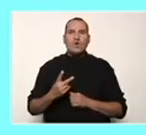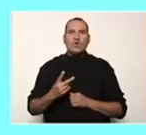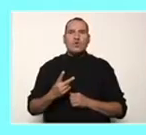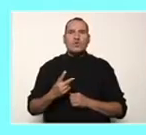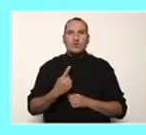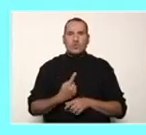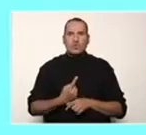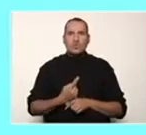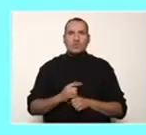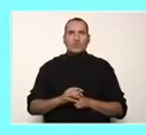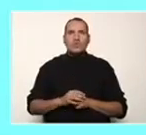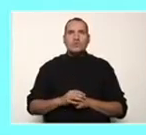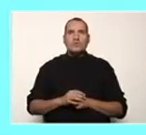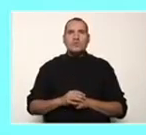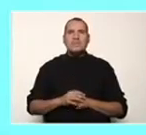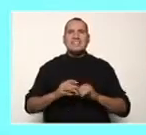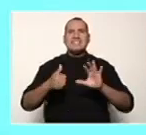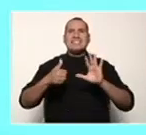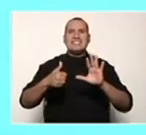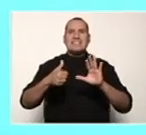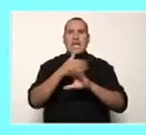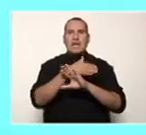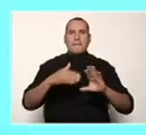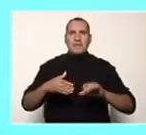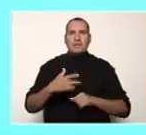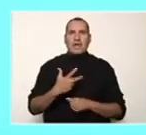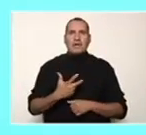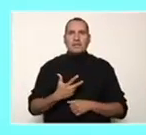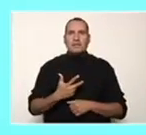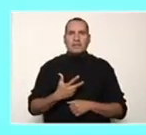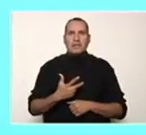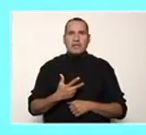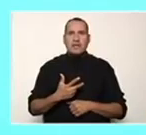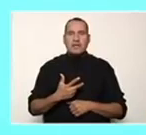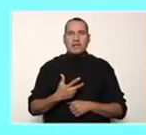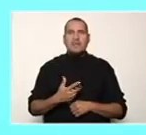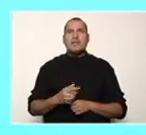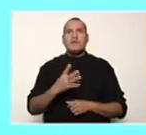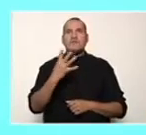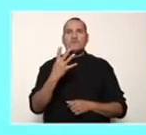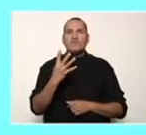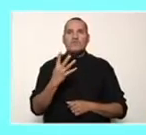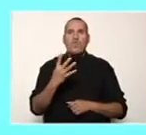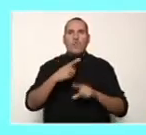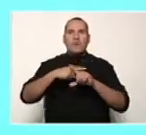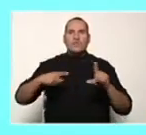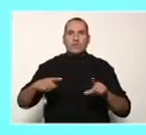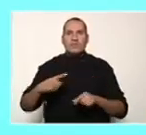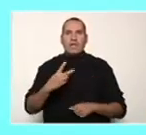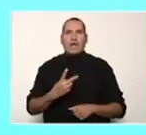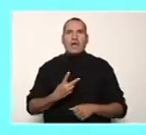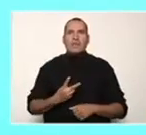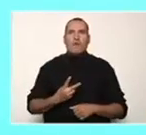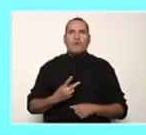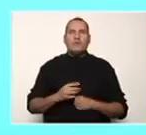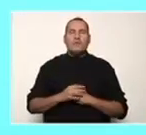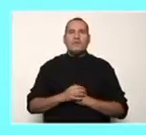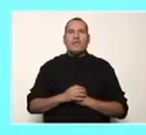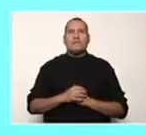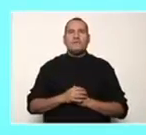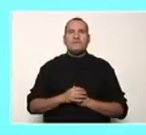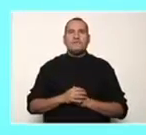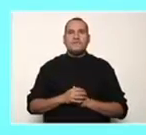de 2 es 1, aquí ya terminé. La mitad de 6 es 3. La mitad de 4 es 2.